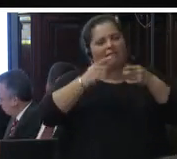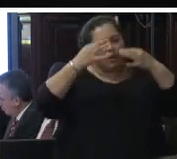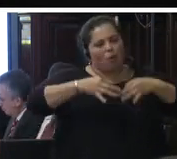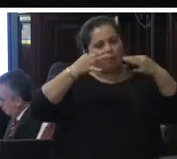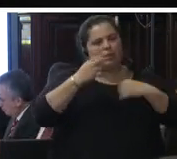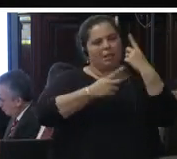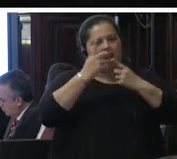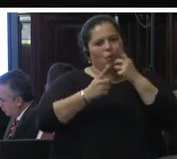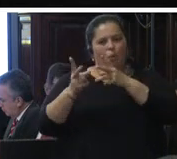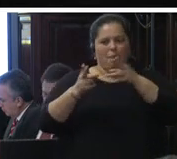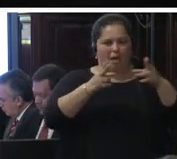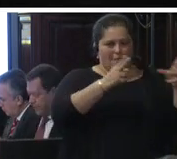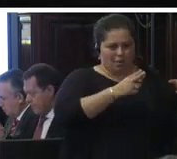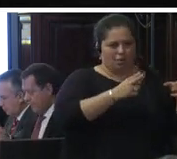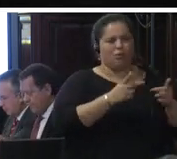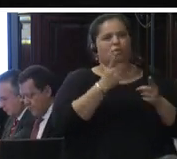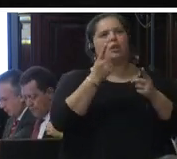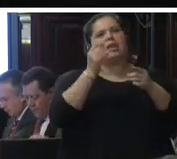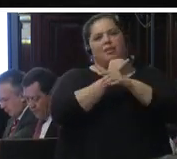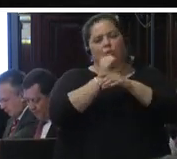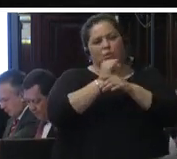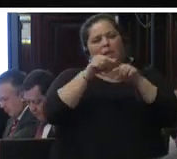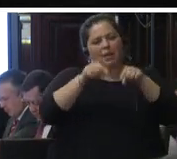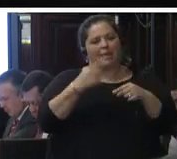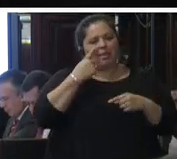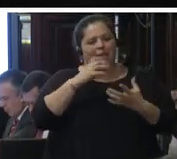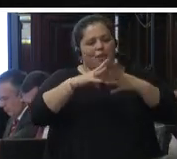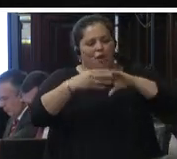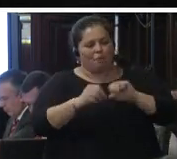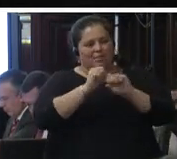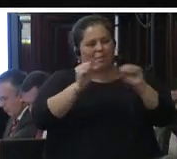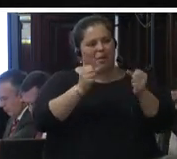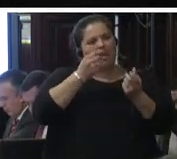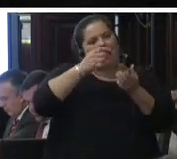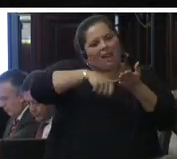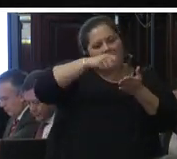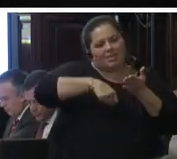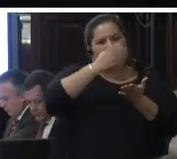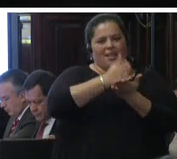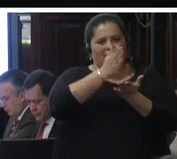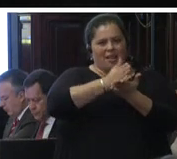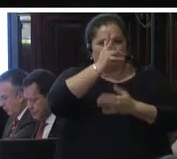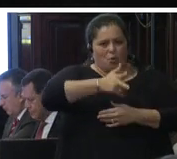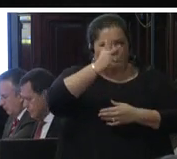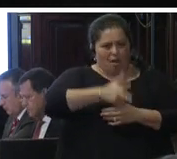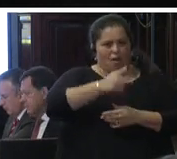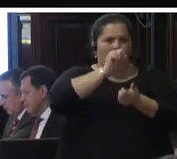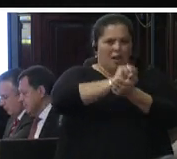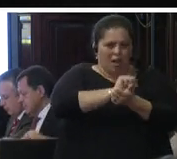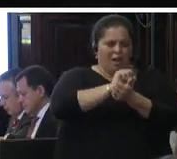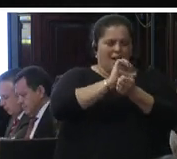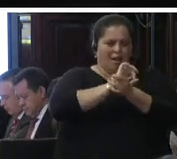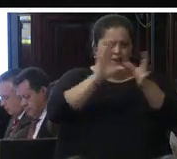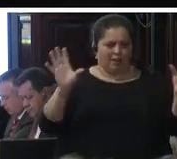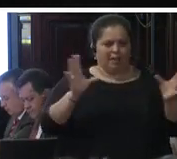constitucionales para que por esta vía se limite el derecho humano de la libertad personal aún en este caso siempre